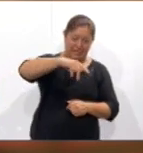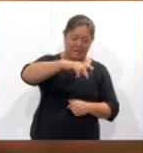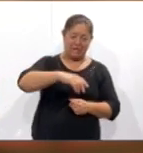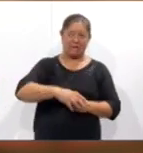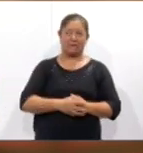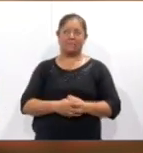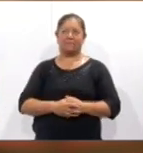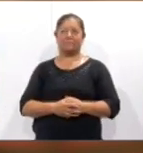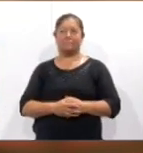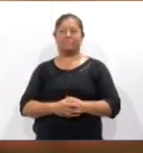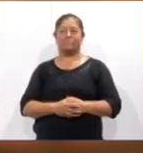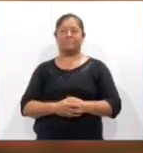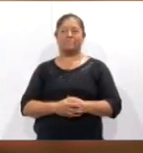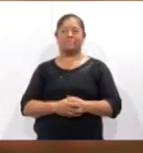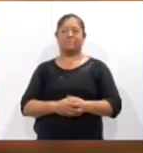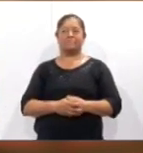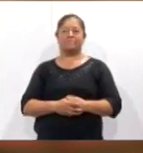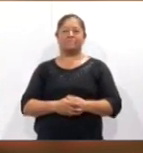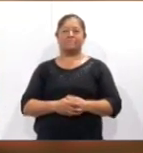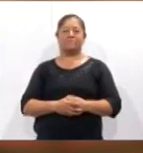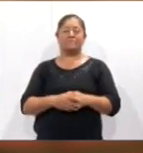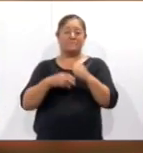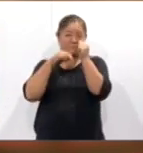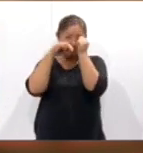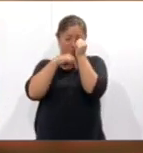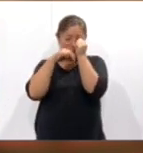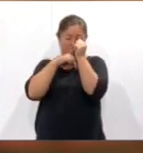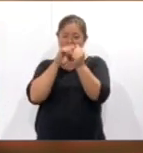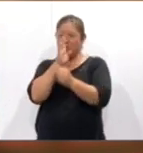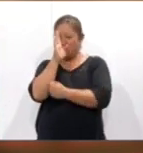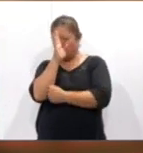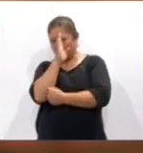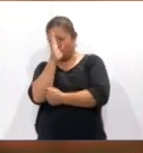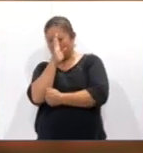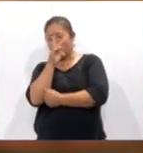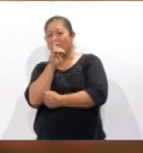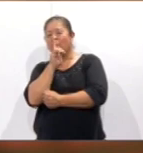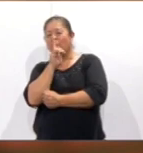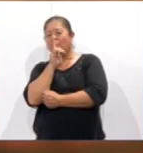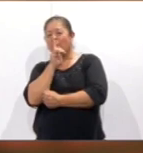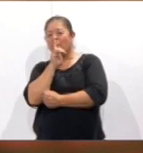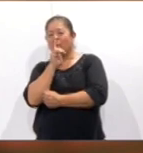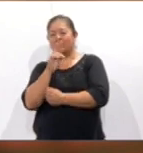escondido, no te escondas, y